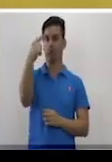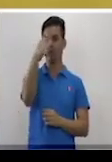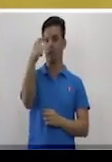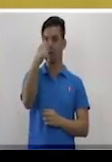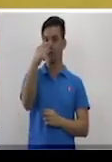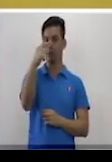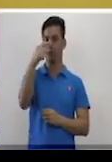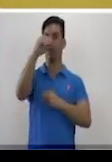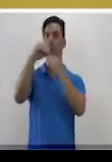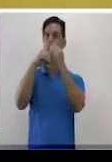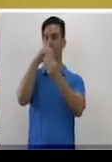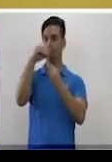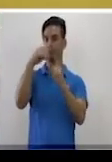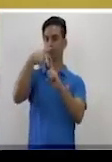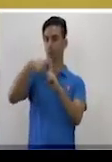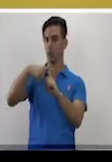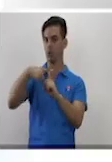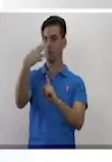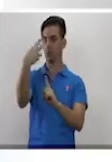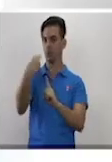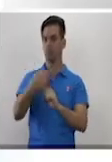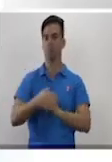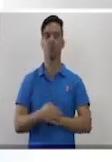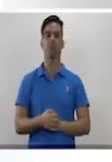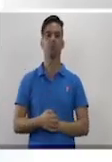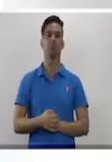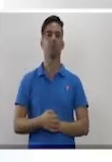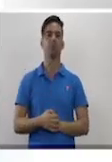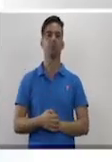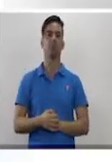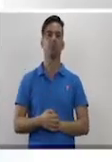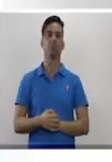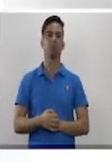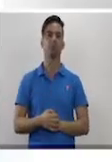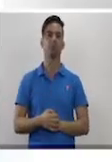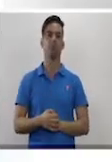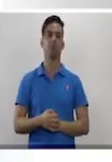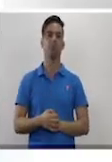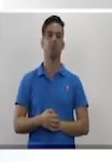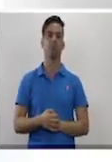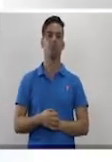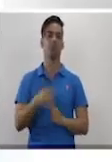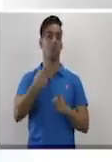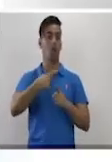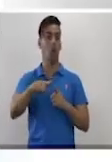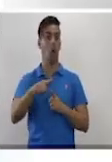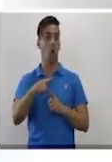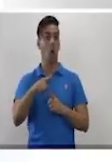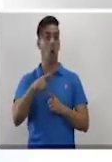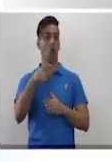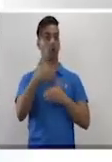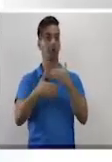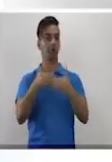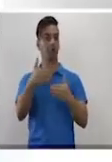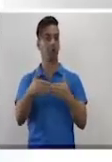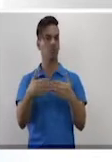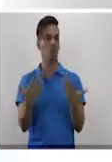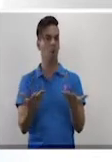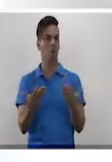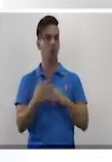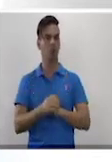positiva. La próxima operación a realizar es M dividido por N.